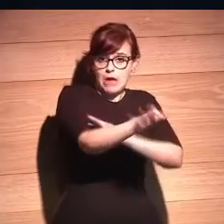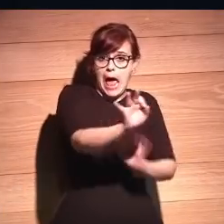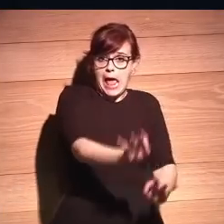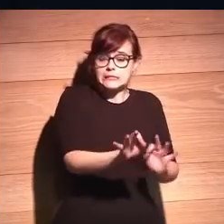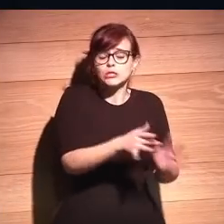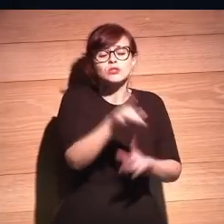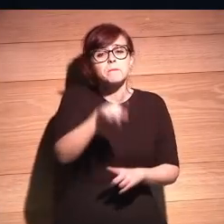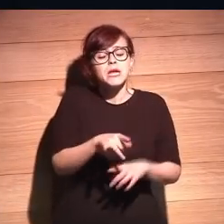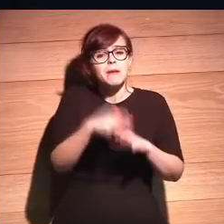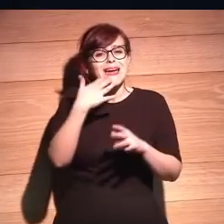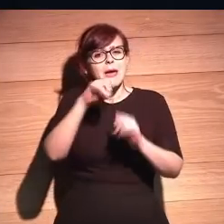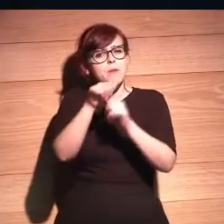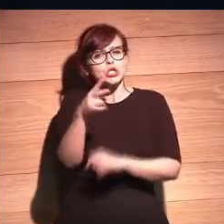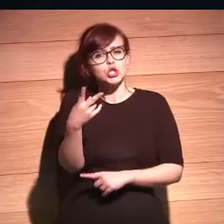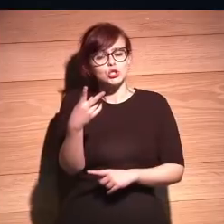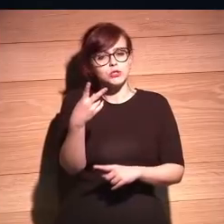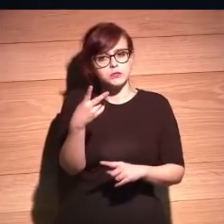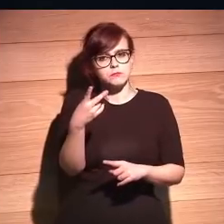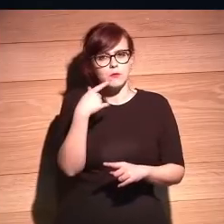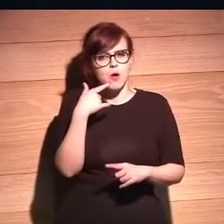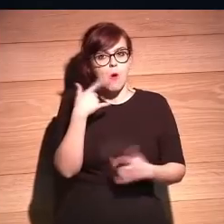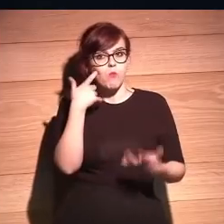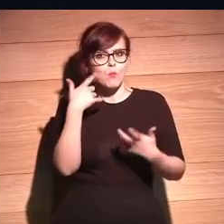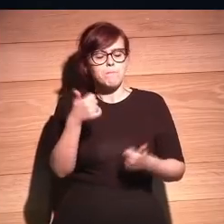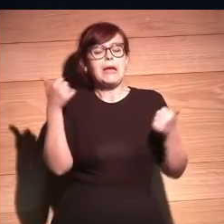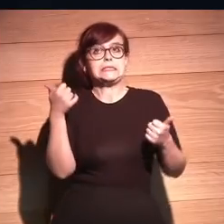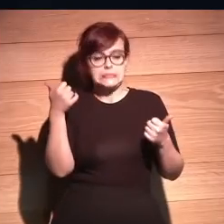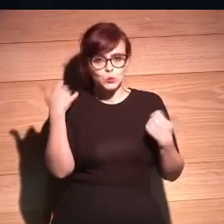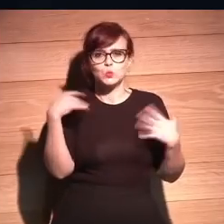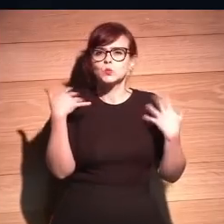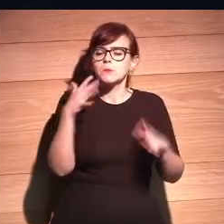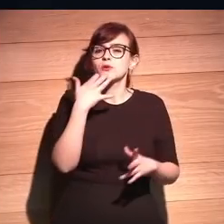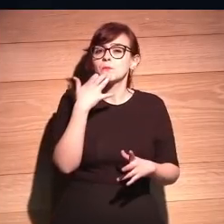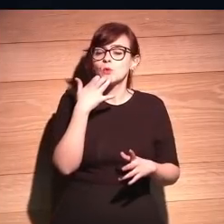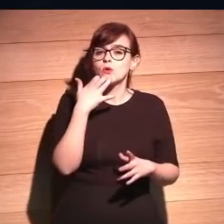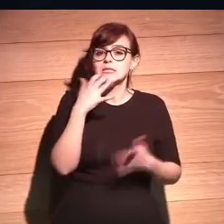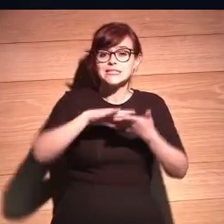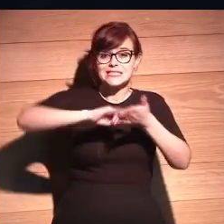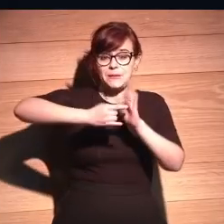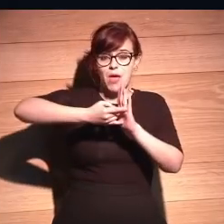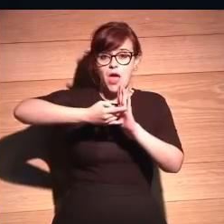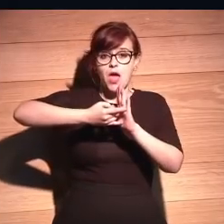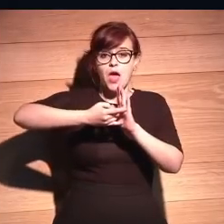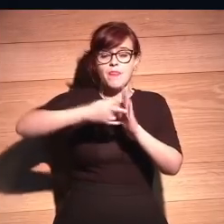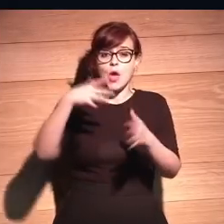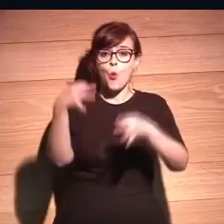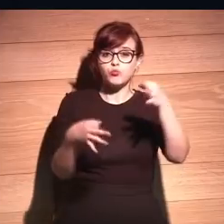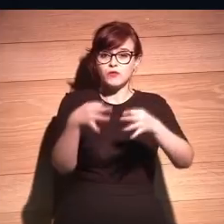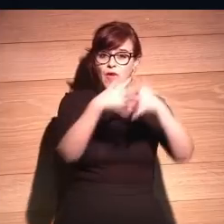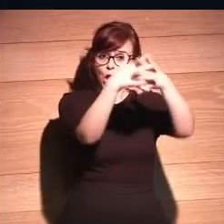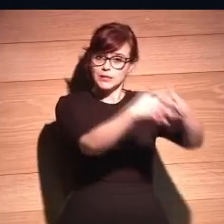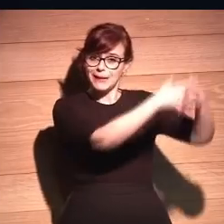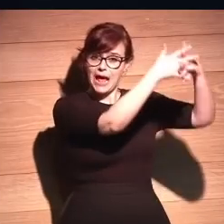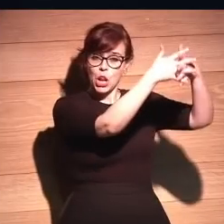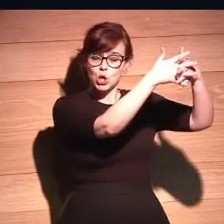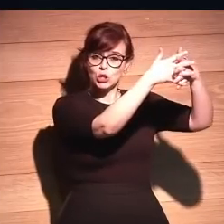O hay los ejemplos que me impactan más, ¿eh? Voy a decir. A mí me impacta, por ejemplo, pues que el sistema de justicia norteamericano